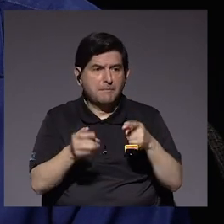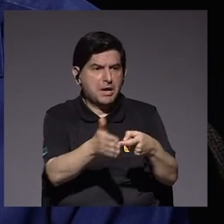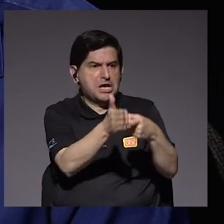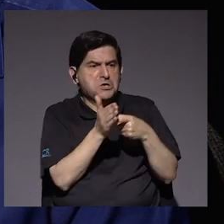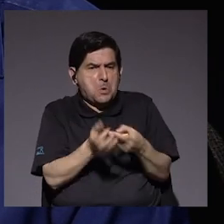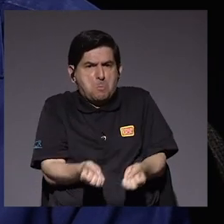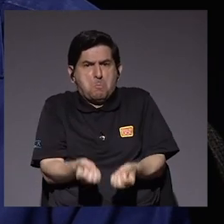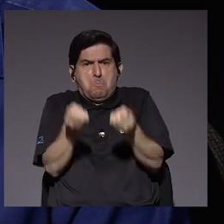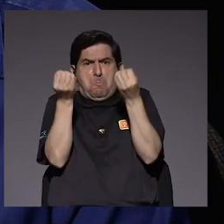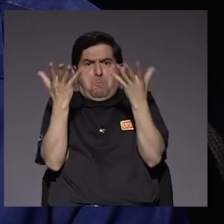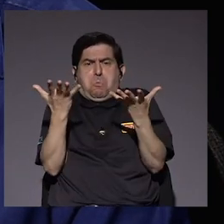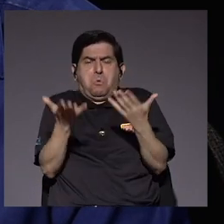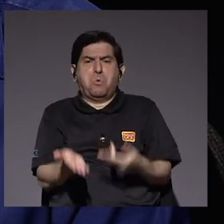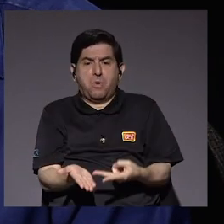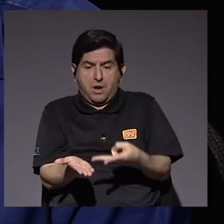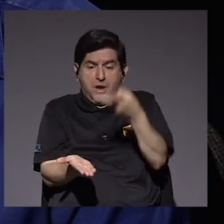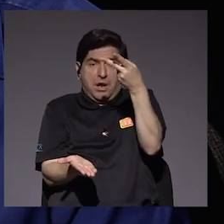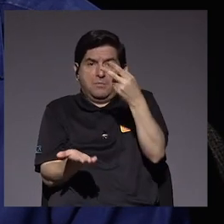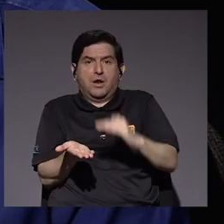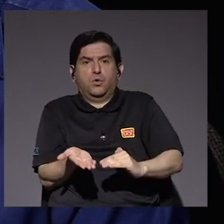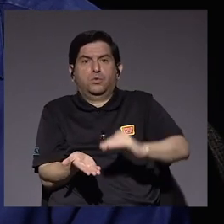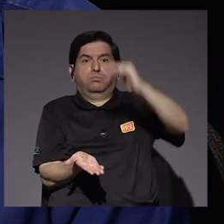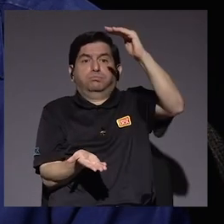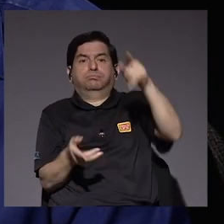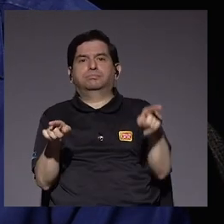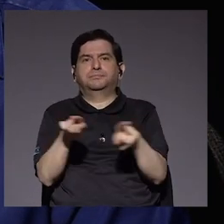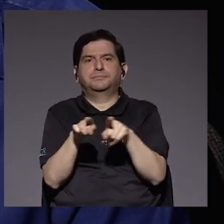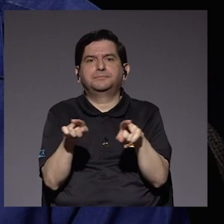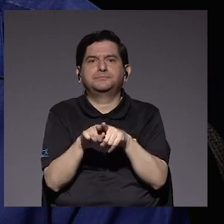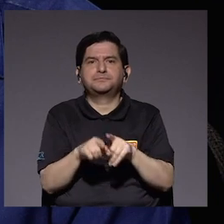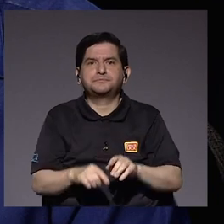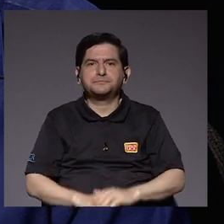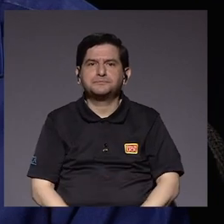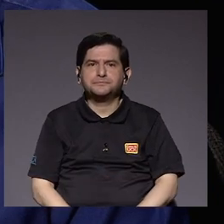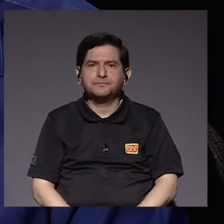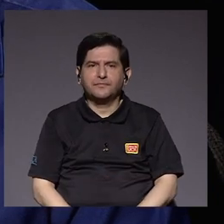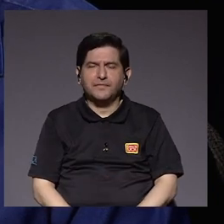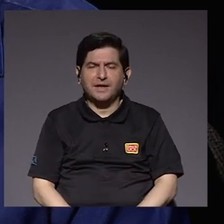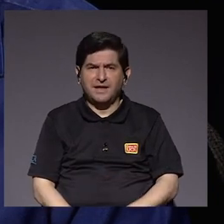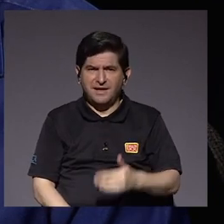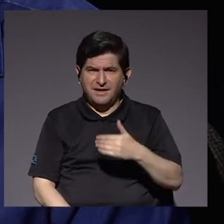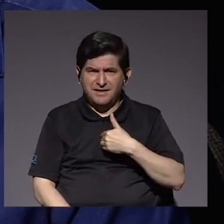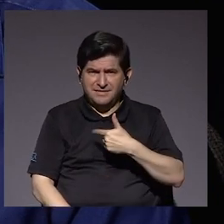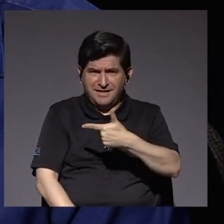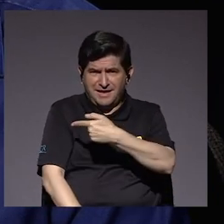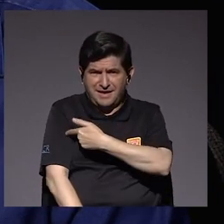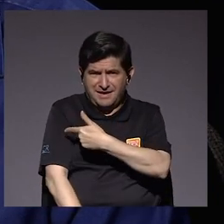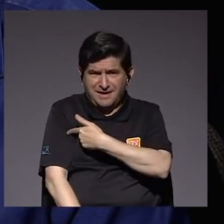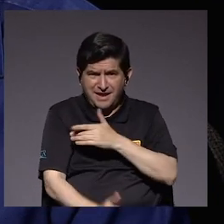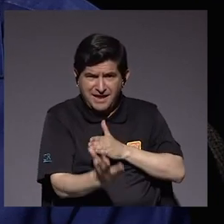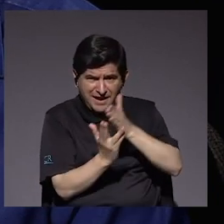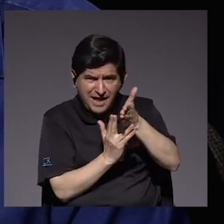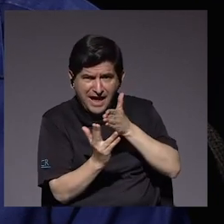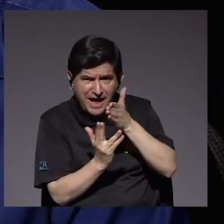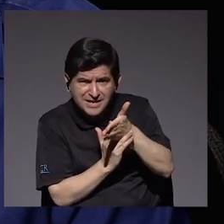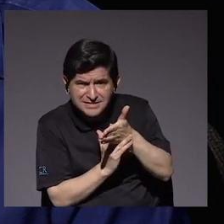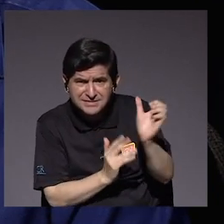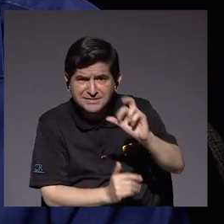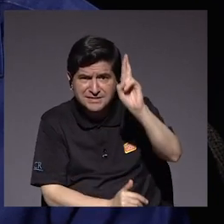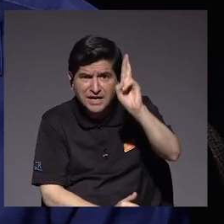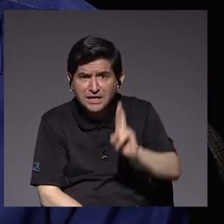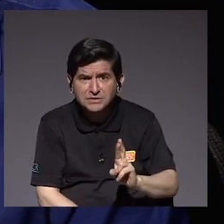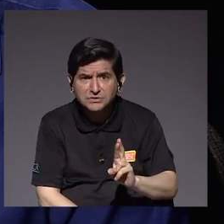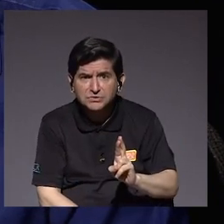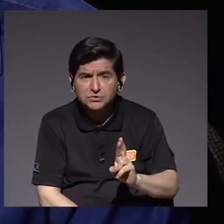pero la demanda va ser inmensa y el costo probablemente va ser muy alto también. Entonces, en realidad, ¿cuándo tendremos acceso a la vacuna en Costa